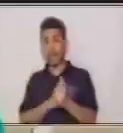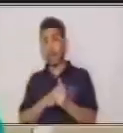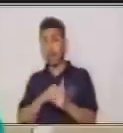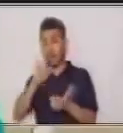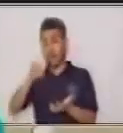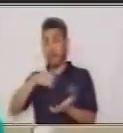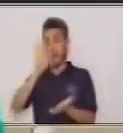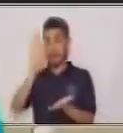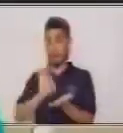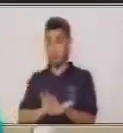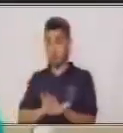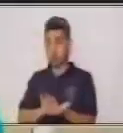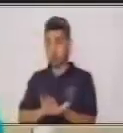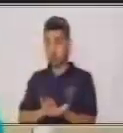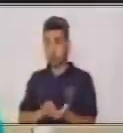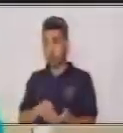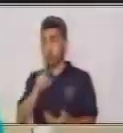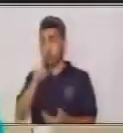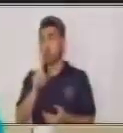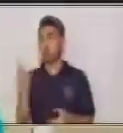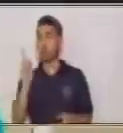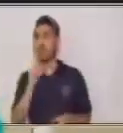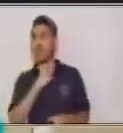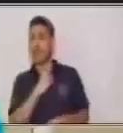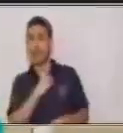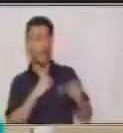gustarían aquí o los quieres allá?